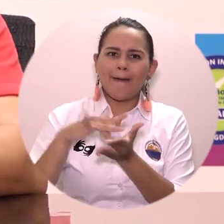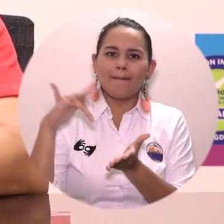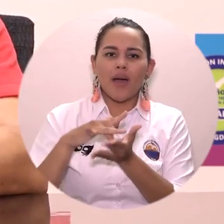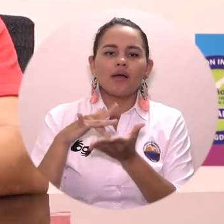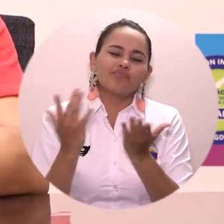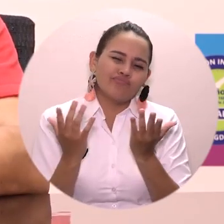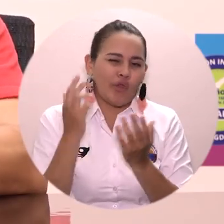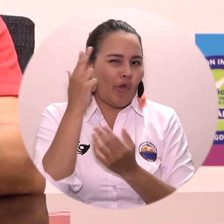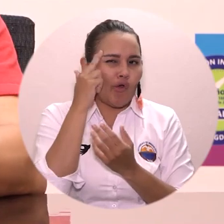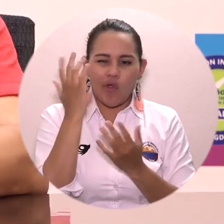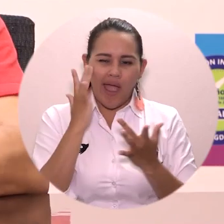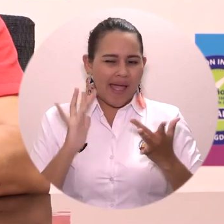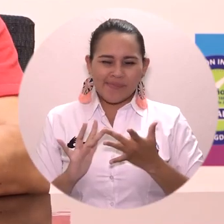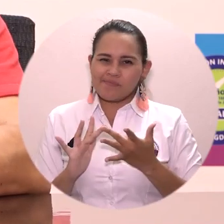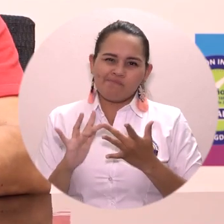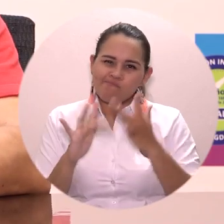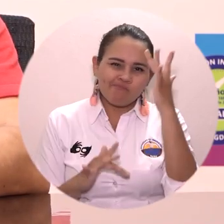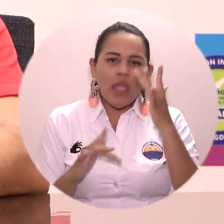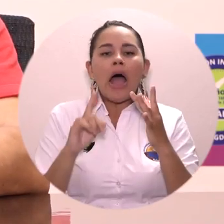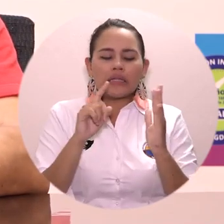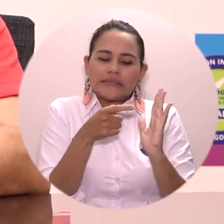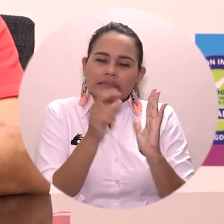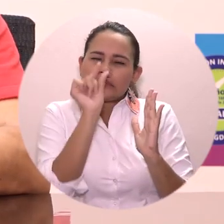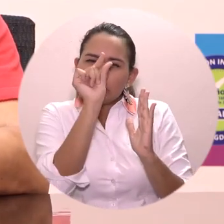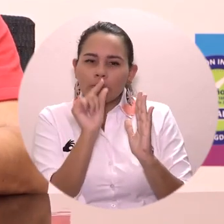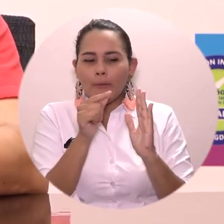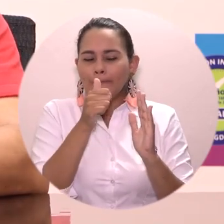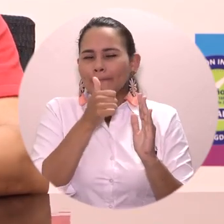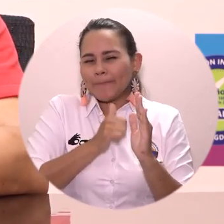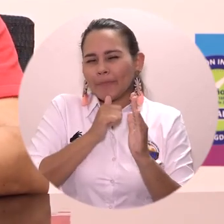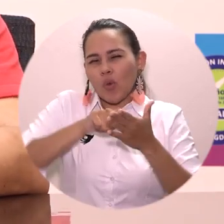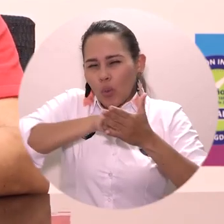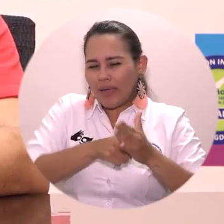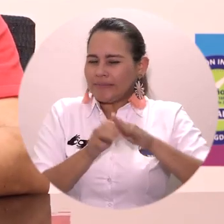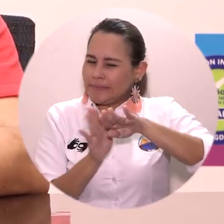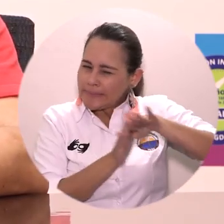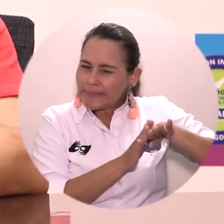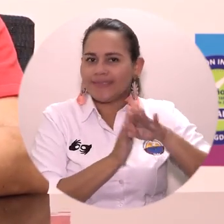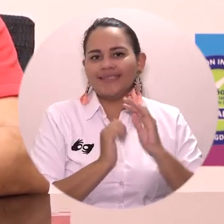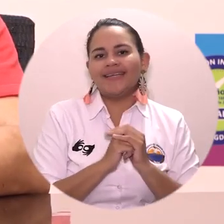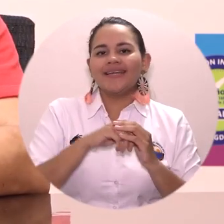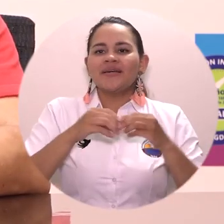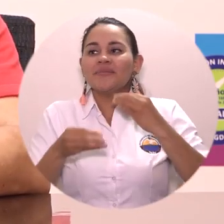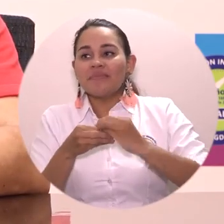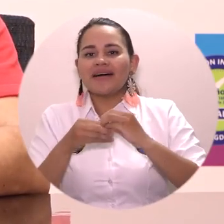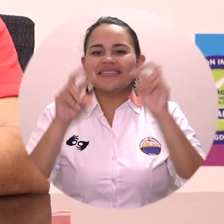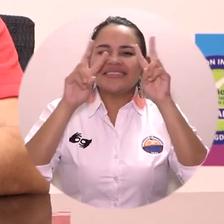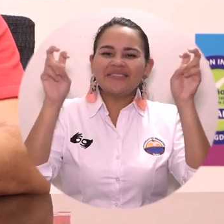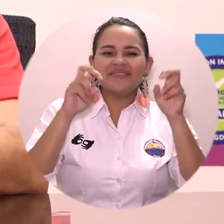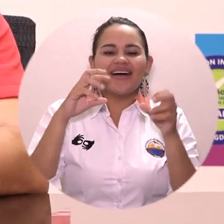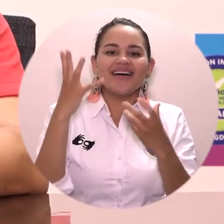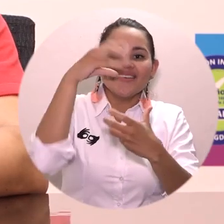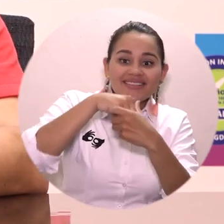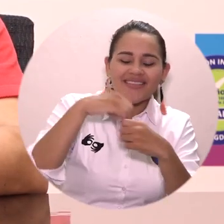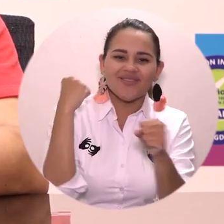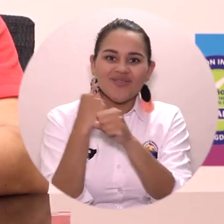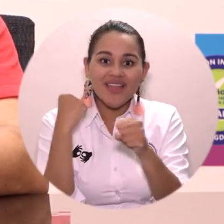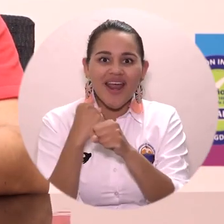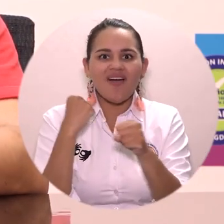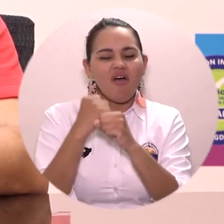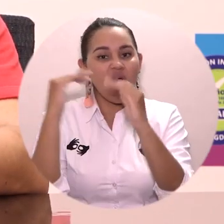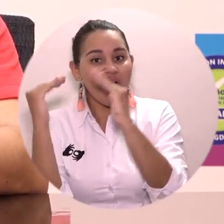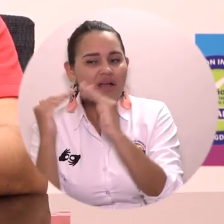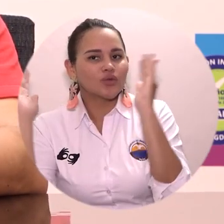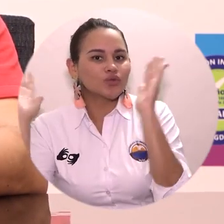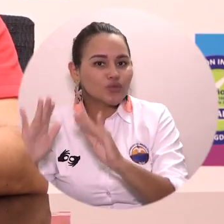reglamentaciones específicas para todo este tema del teletrabajo, algunas reglamentaciones particulares sobre los procesos de prácticas. decir, tratar de